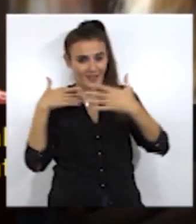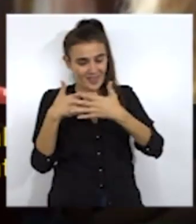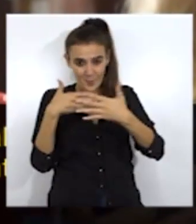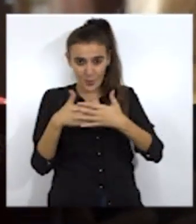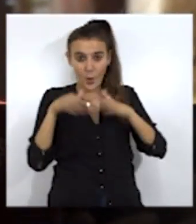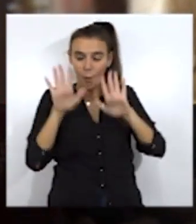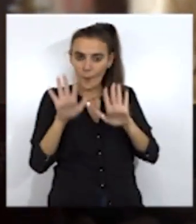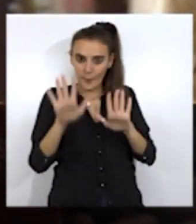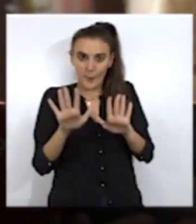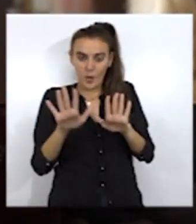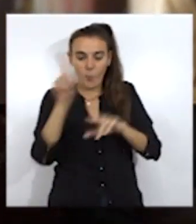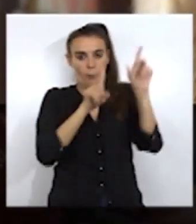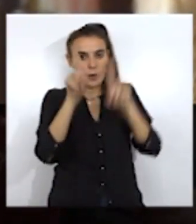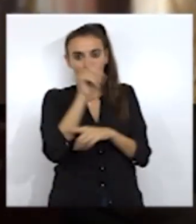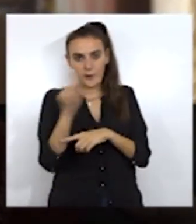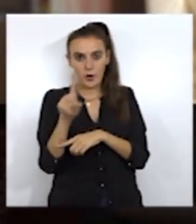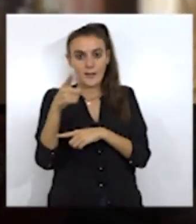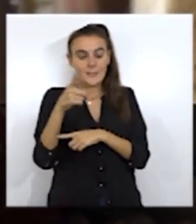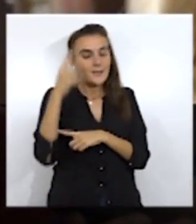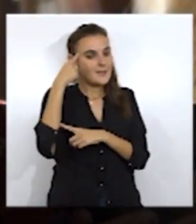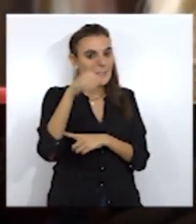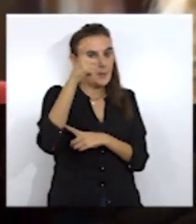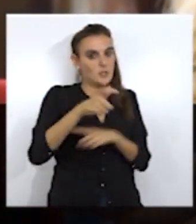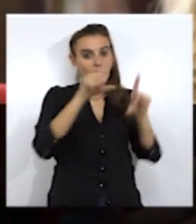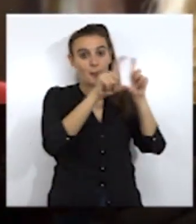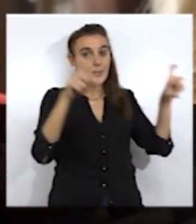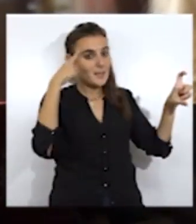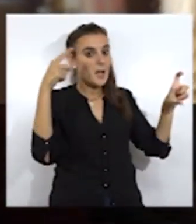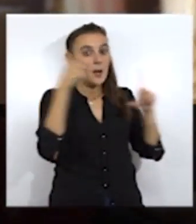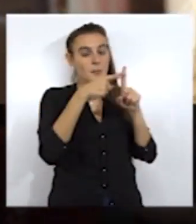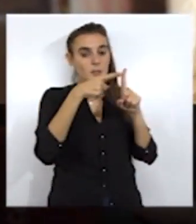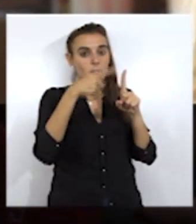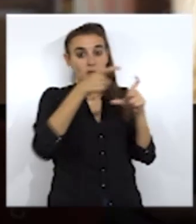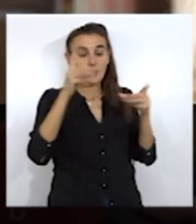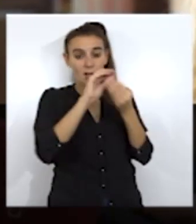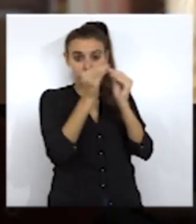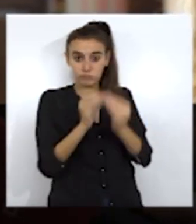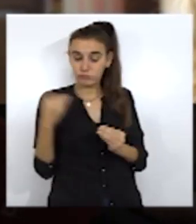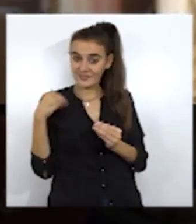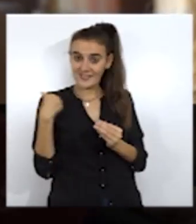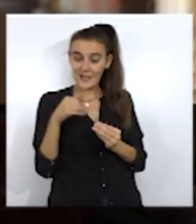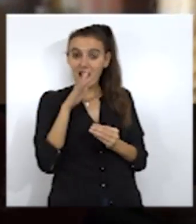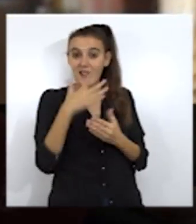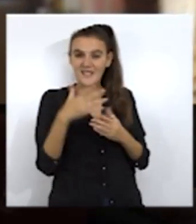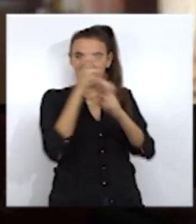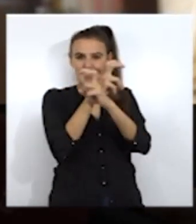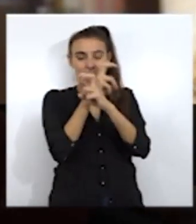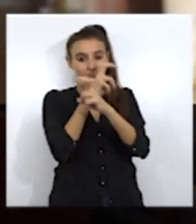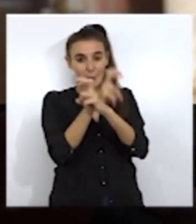tenido recientemente. Pero, bueno, tampoco ha sido gran cosa. Ya se ha puesto en conocimiento de la empresa para que lo subsanen y, bueno,